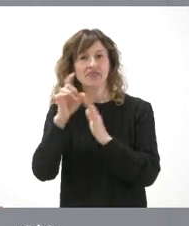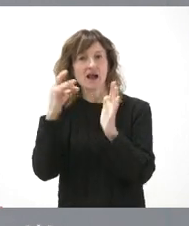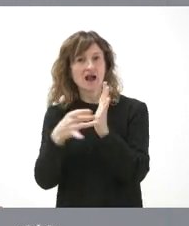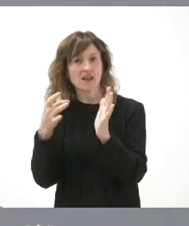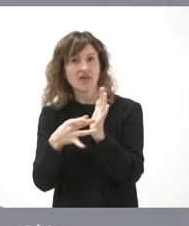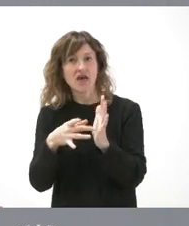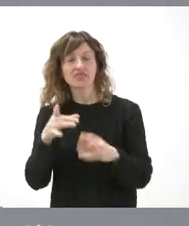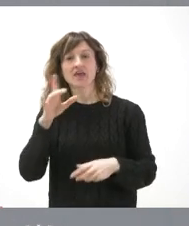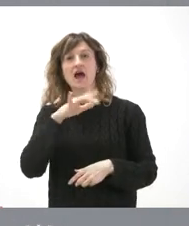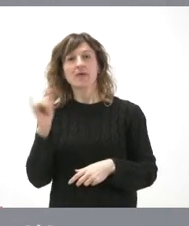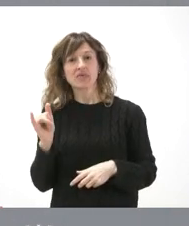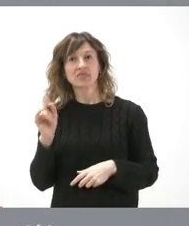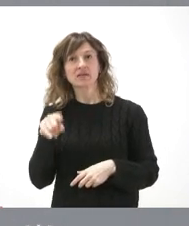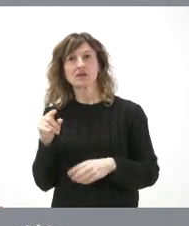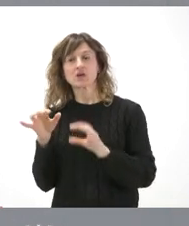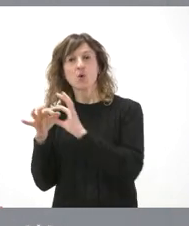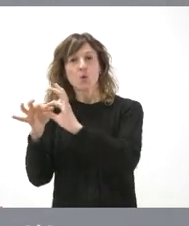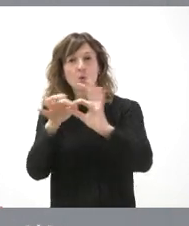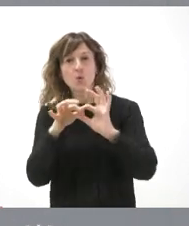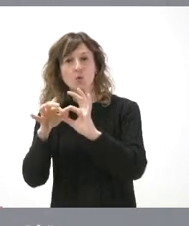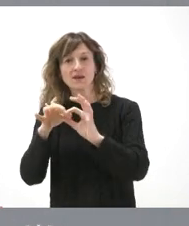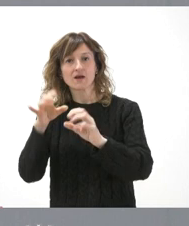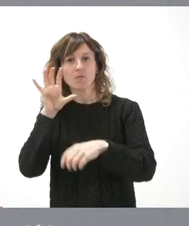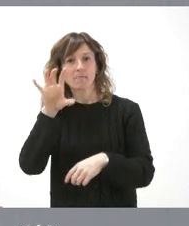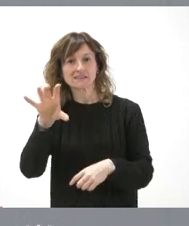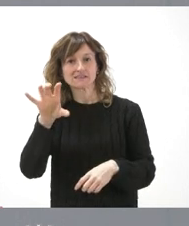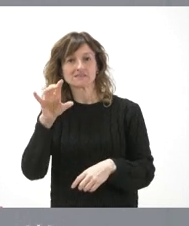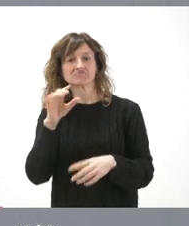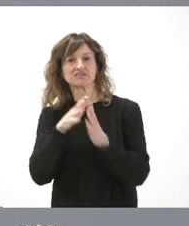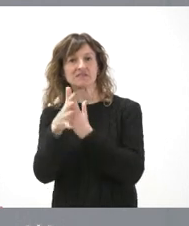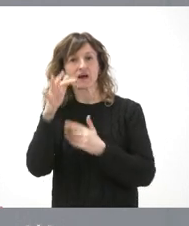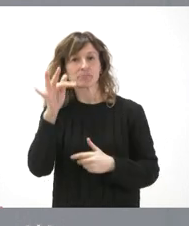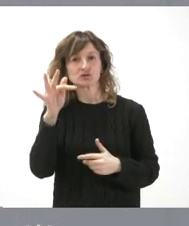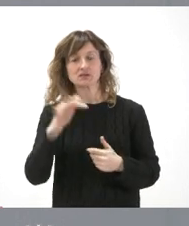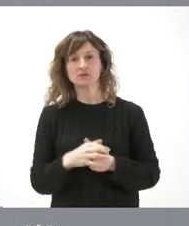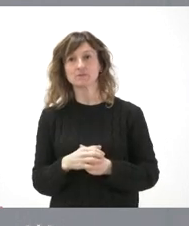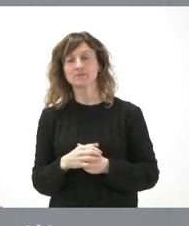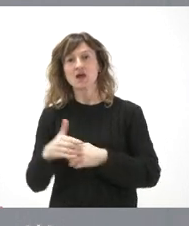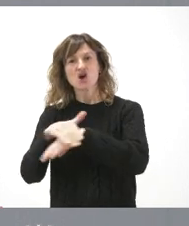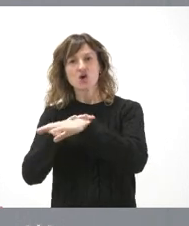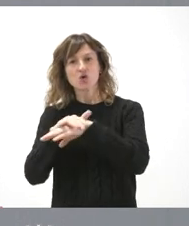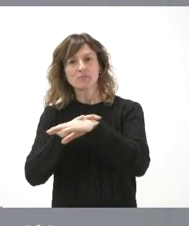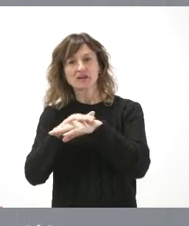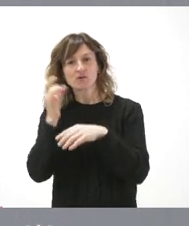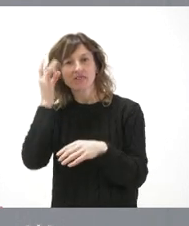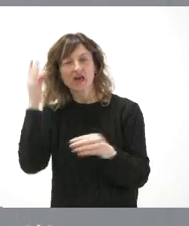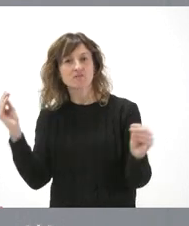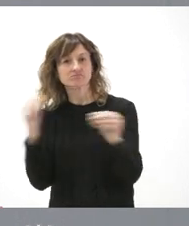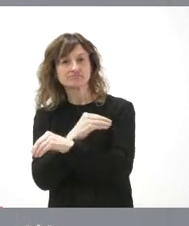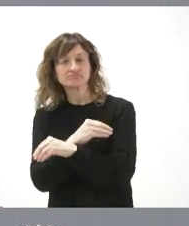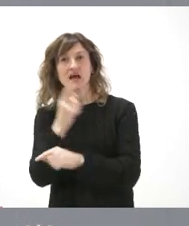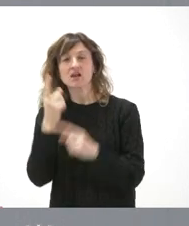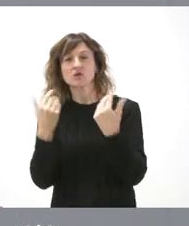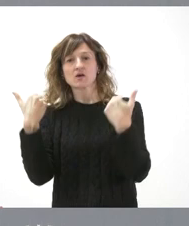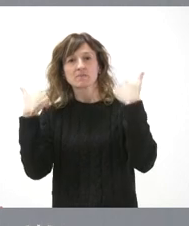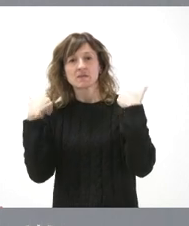y a la vez nos une como nación. Creemos que esto es positivo. Es una pena que el Gobierno no esté en esta idea y tiene algunas competencias y